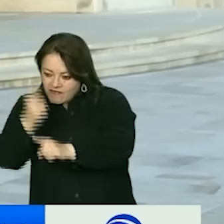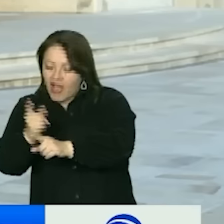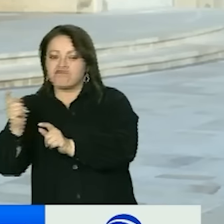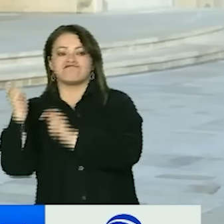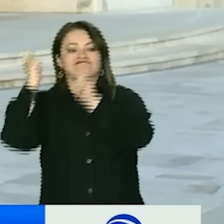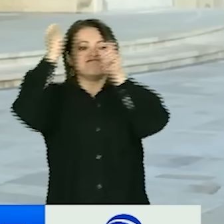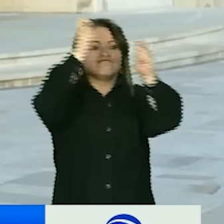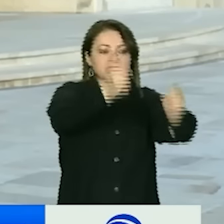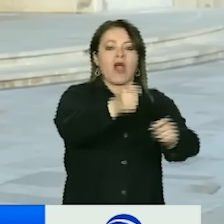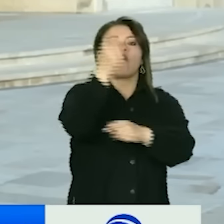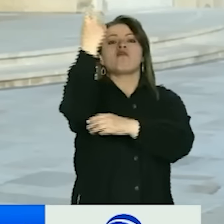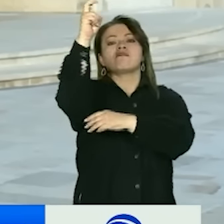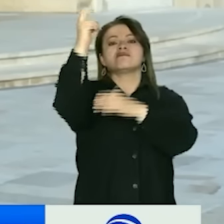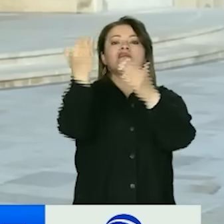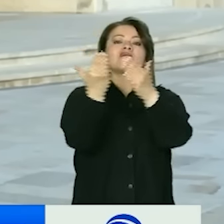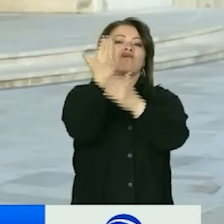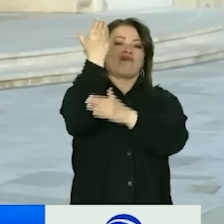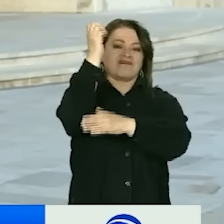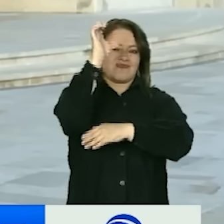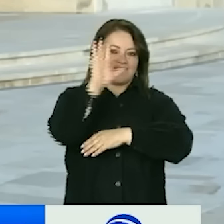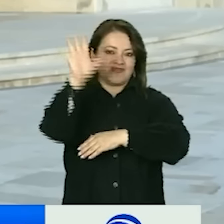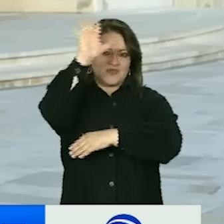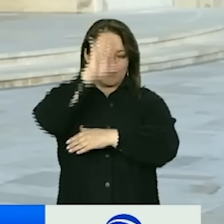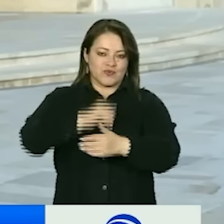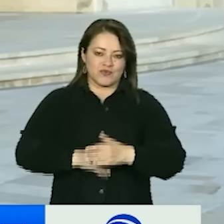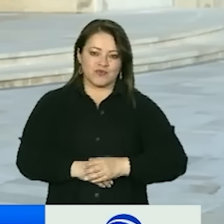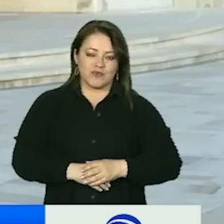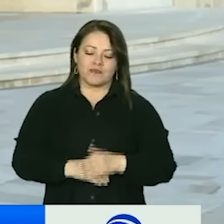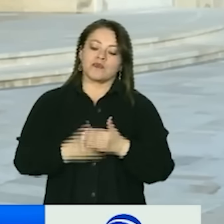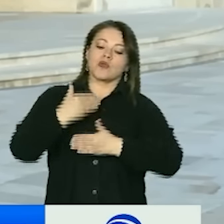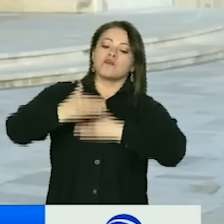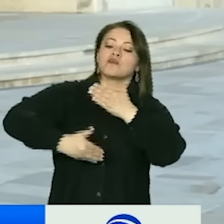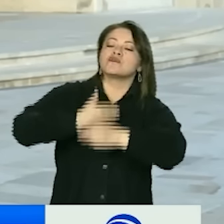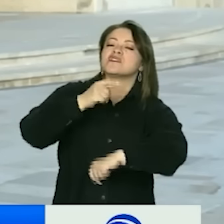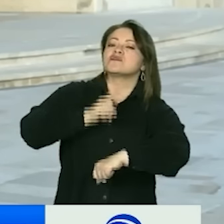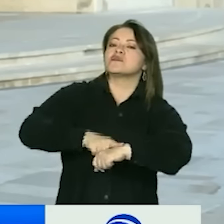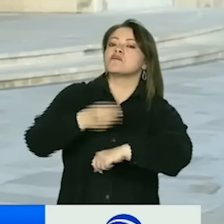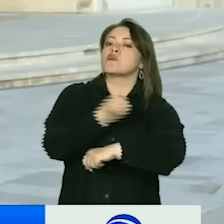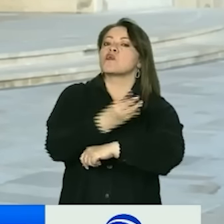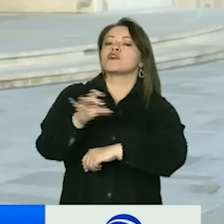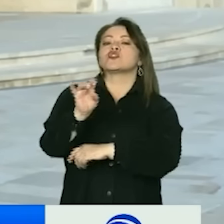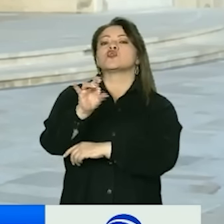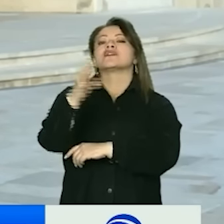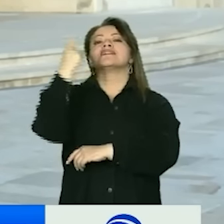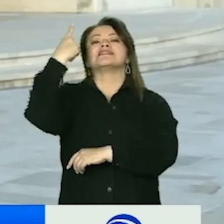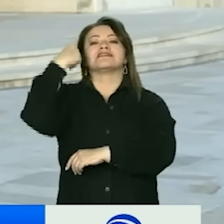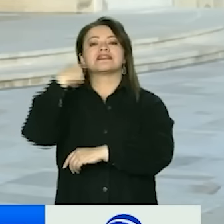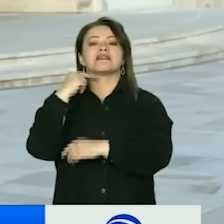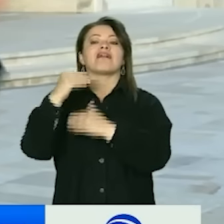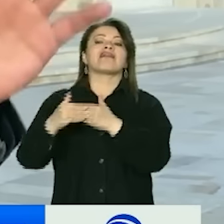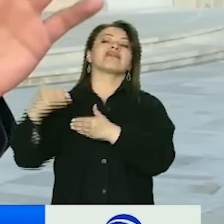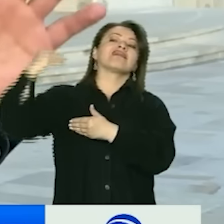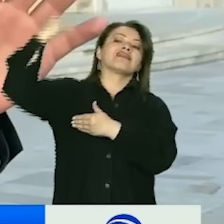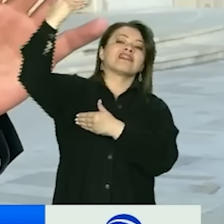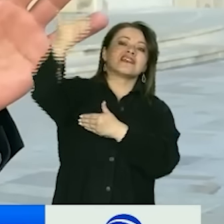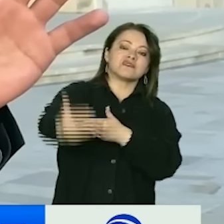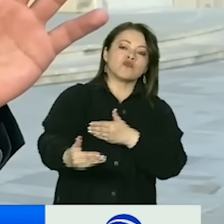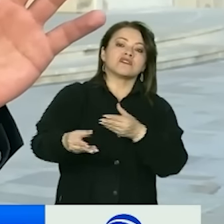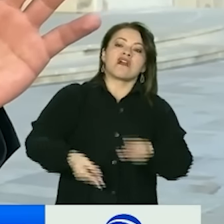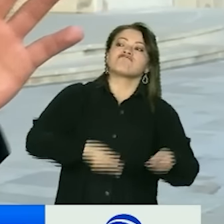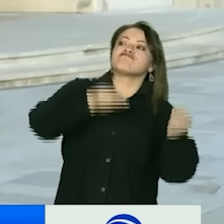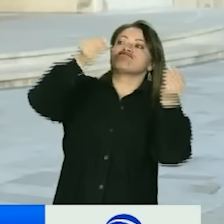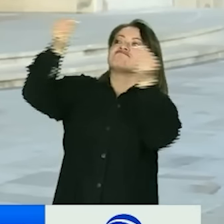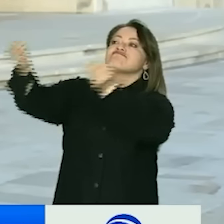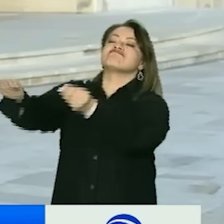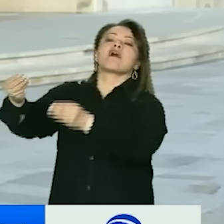nombramiento como fiscal general de la Nación. Este proceso dura aproximadamente 15 días y posteriormente será trasladado a la presidencia de